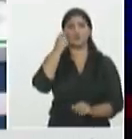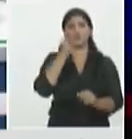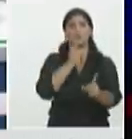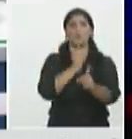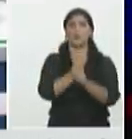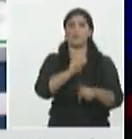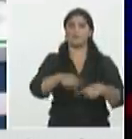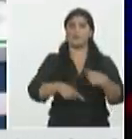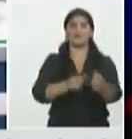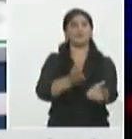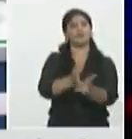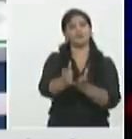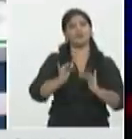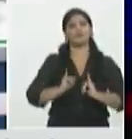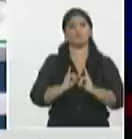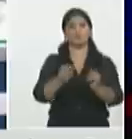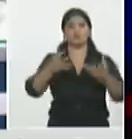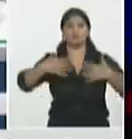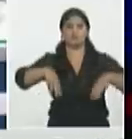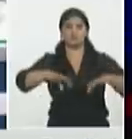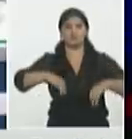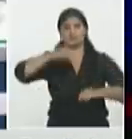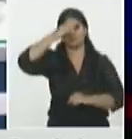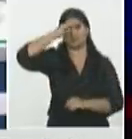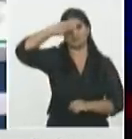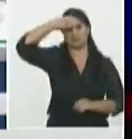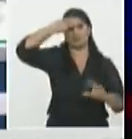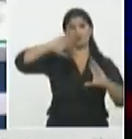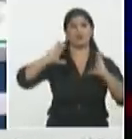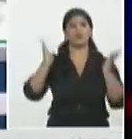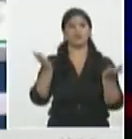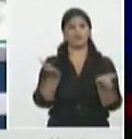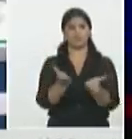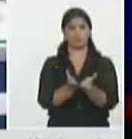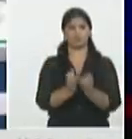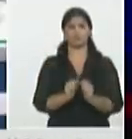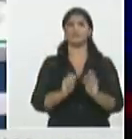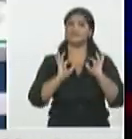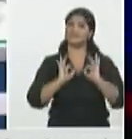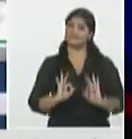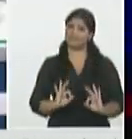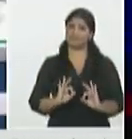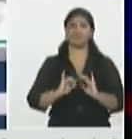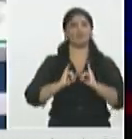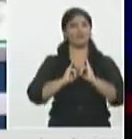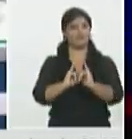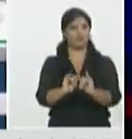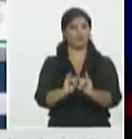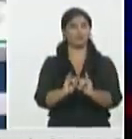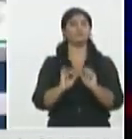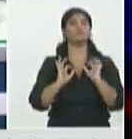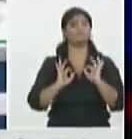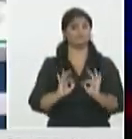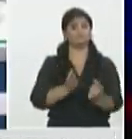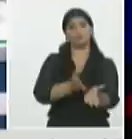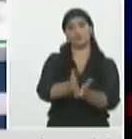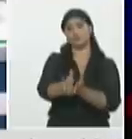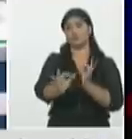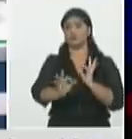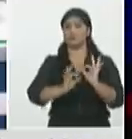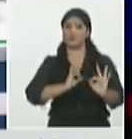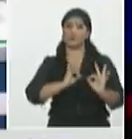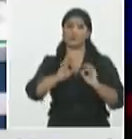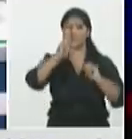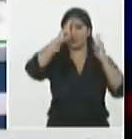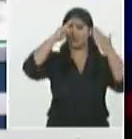información sobre el comportamiento de la enfermedad en territorio nacional como siempre a esta hora les recuerdo nuestro mensaje de prevención el de